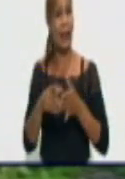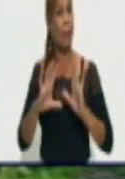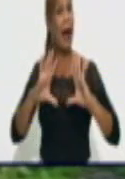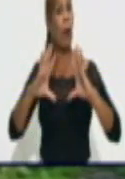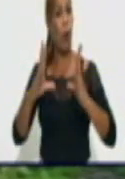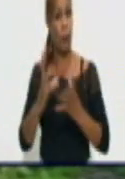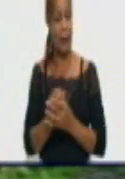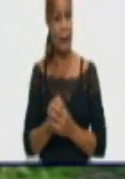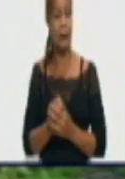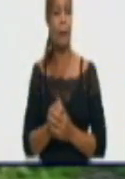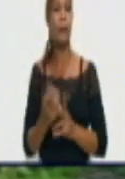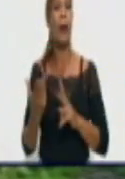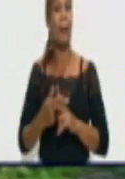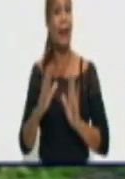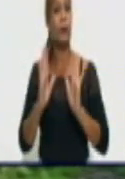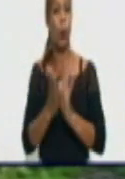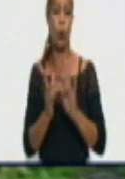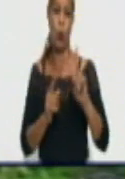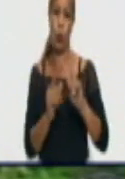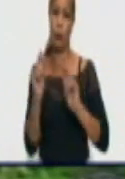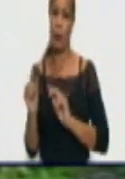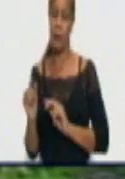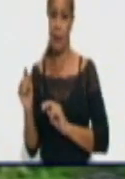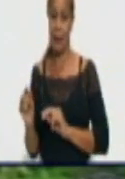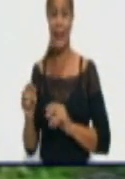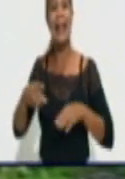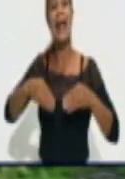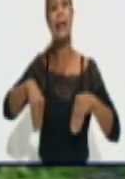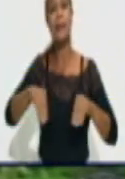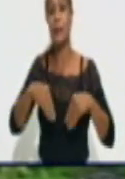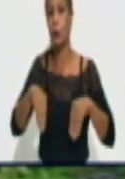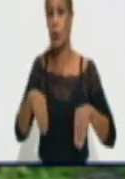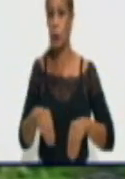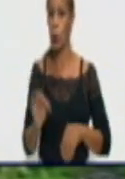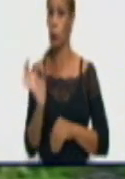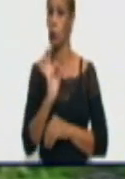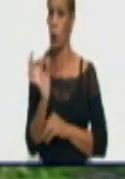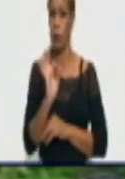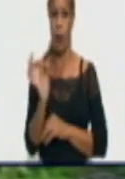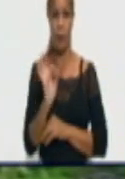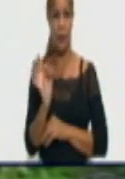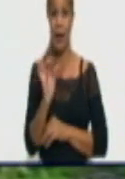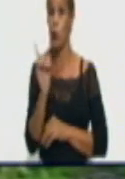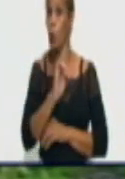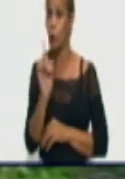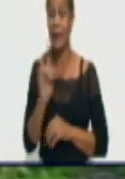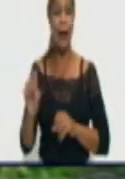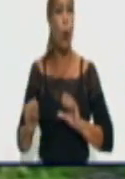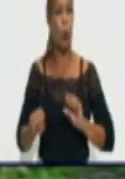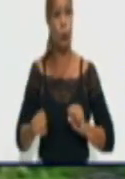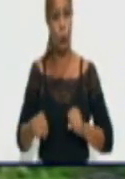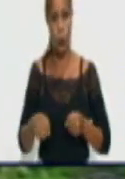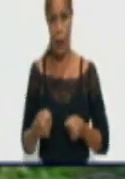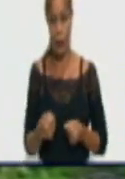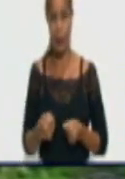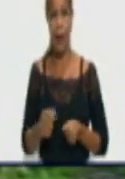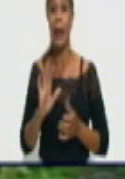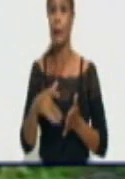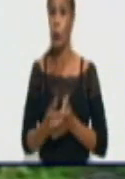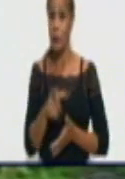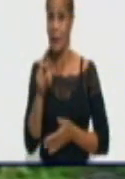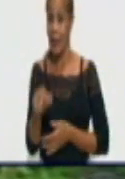Medina para nuestros televidentes. La situación no está controlada, esa frase